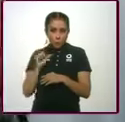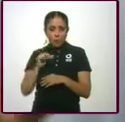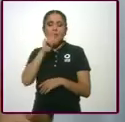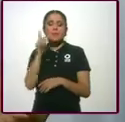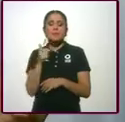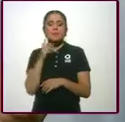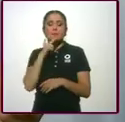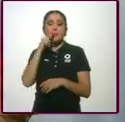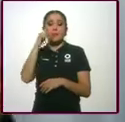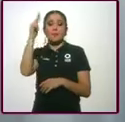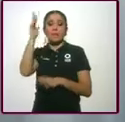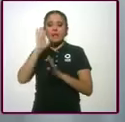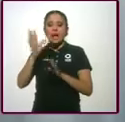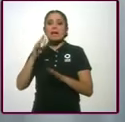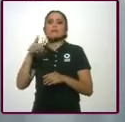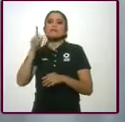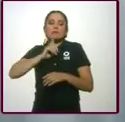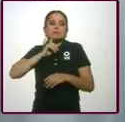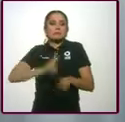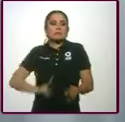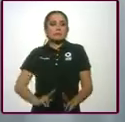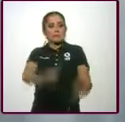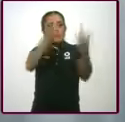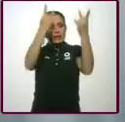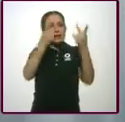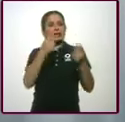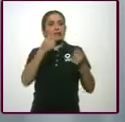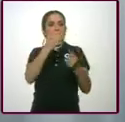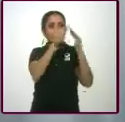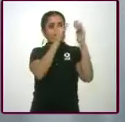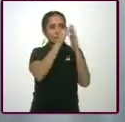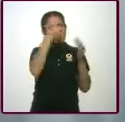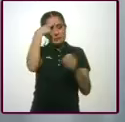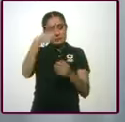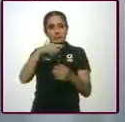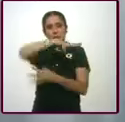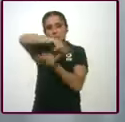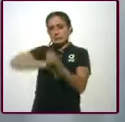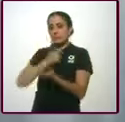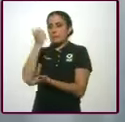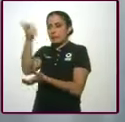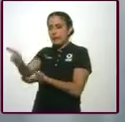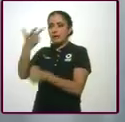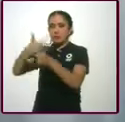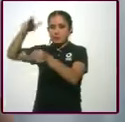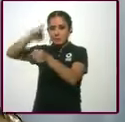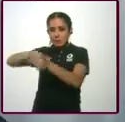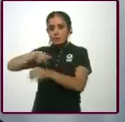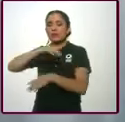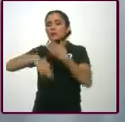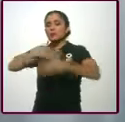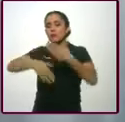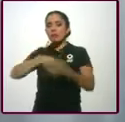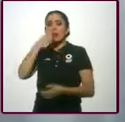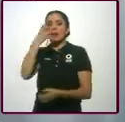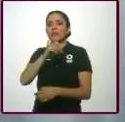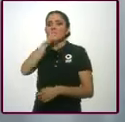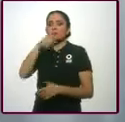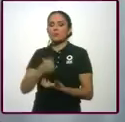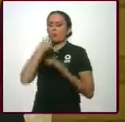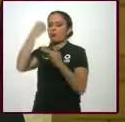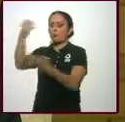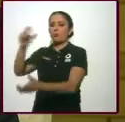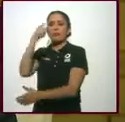tuvo que vender su casa para gastarlo ahí. Y a los pocos meses se sacan los 28 millones. ¿Qué